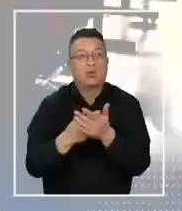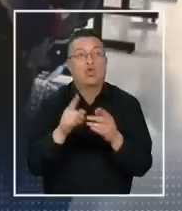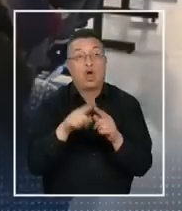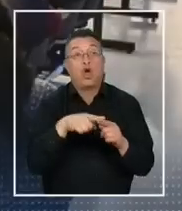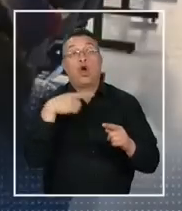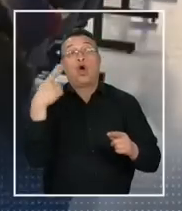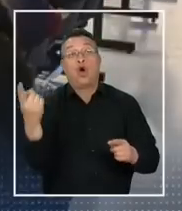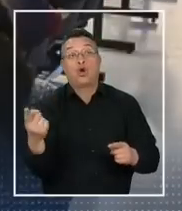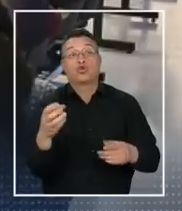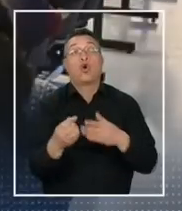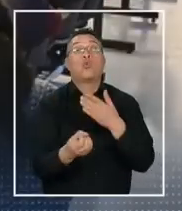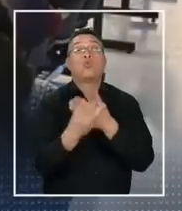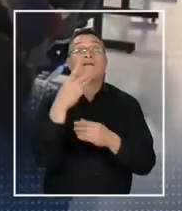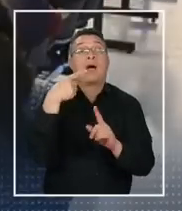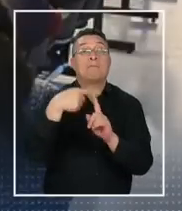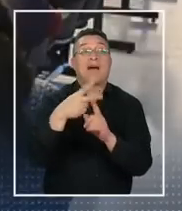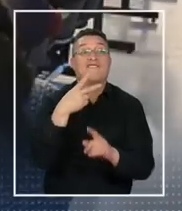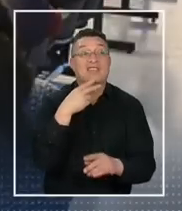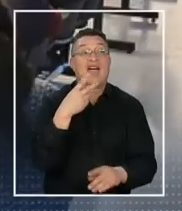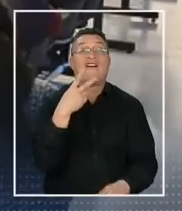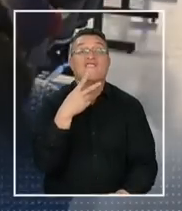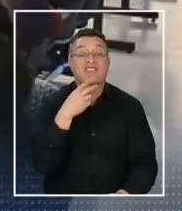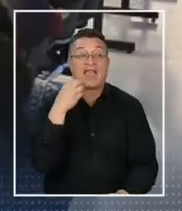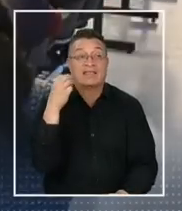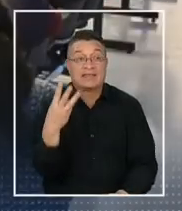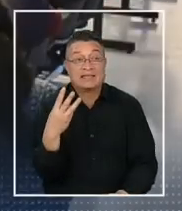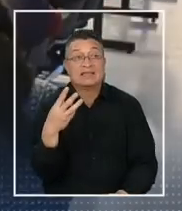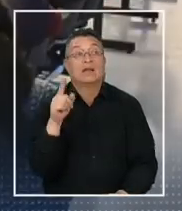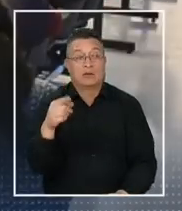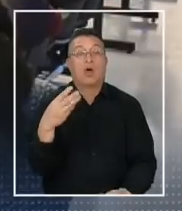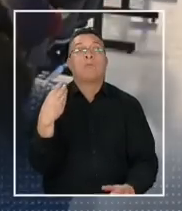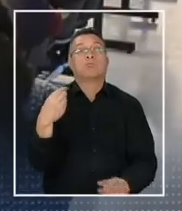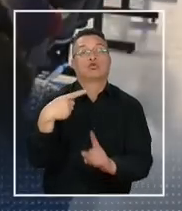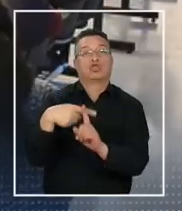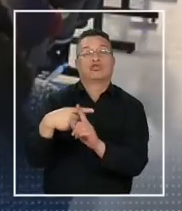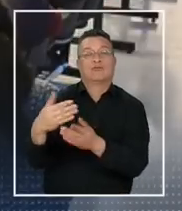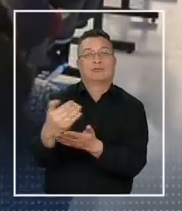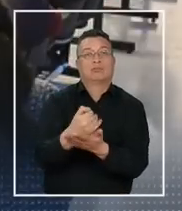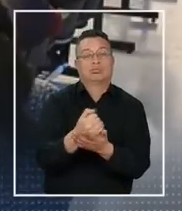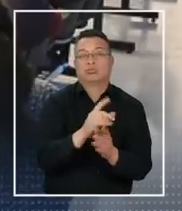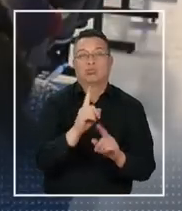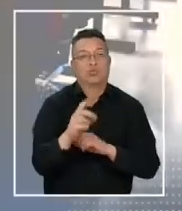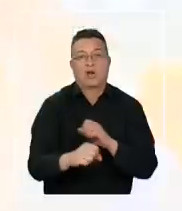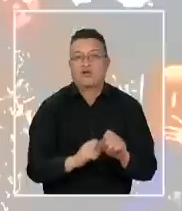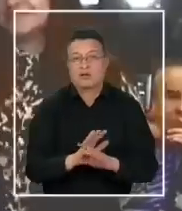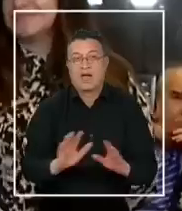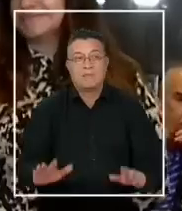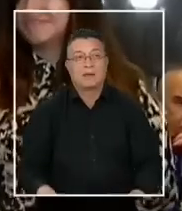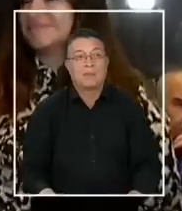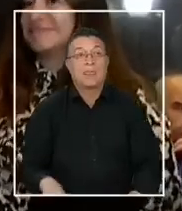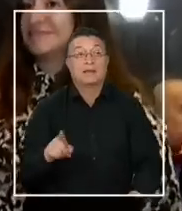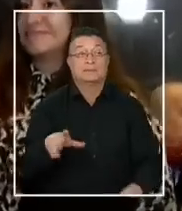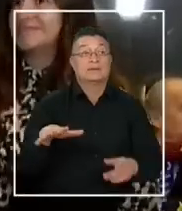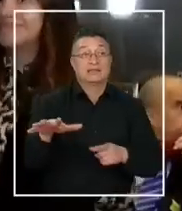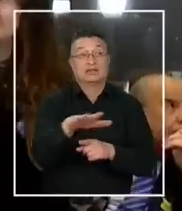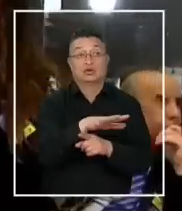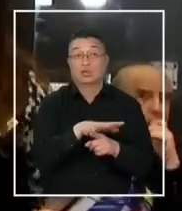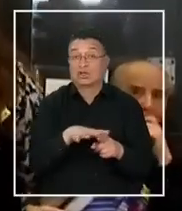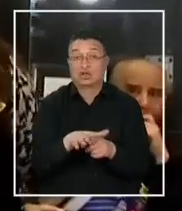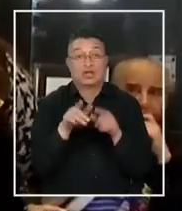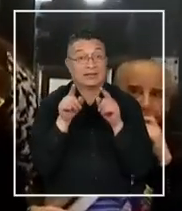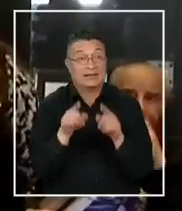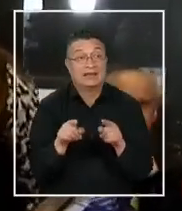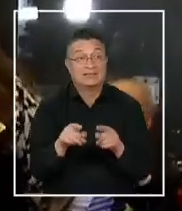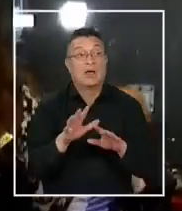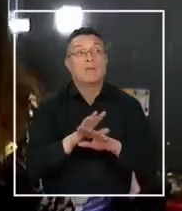solo las ISAPES Nueva Más Vida y Vida 3 registraron números azules al inicio del año. La situación de por sí es una situación